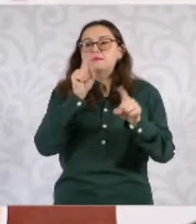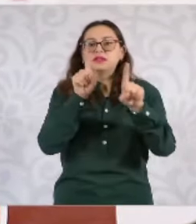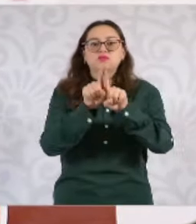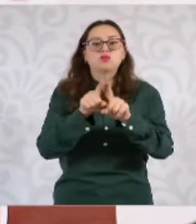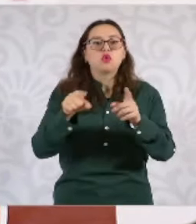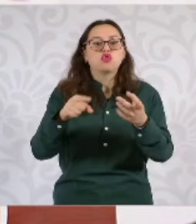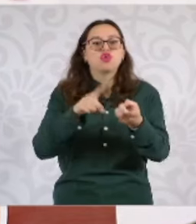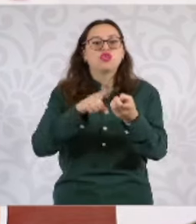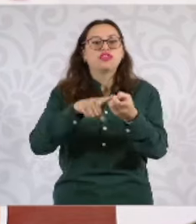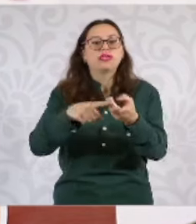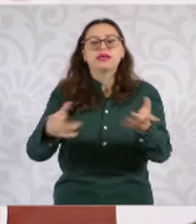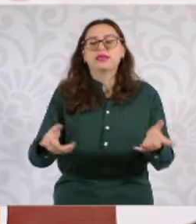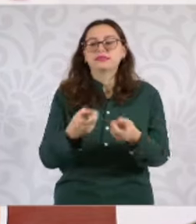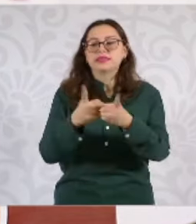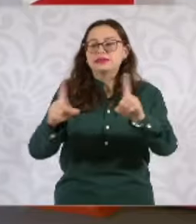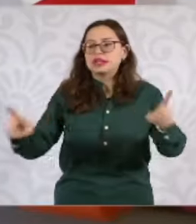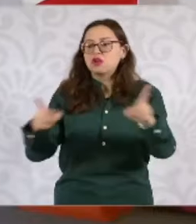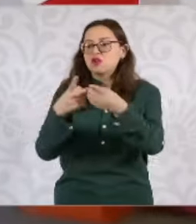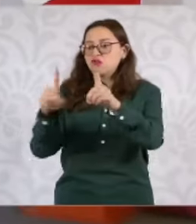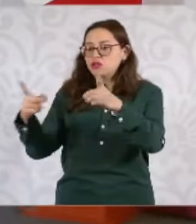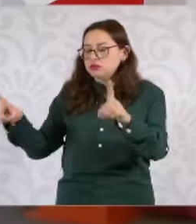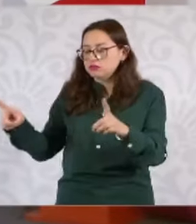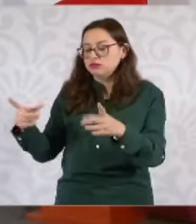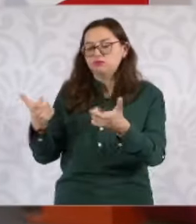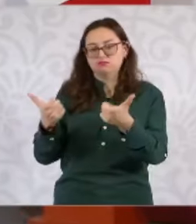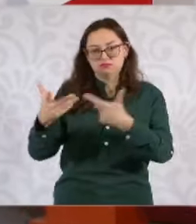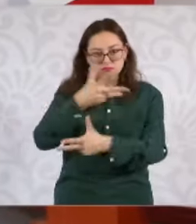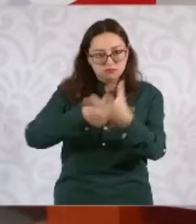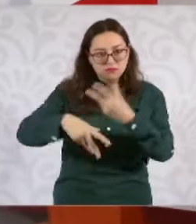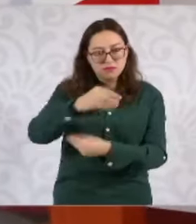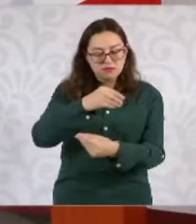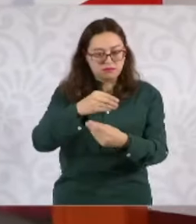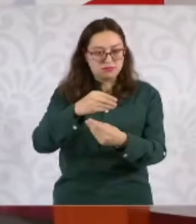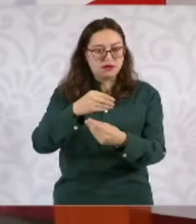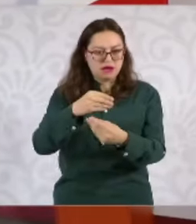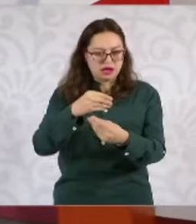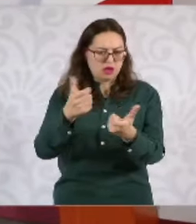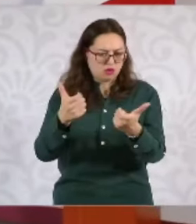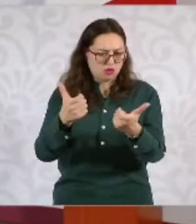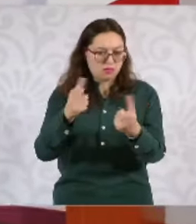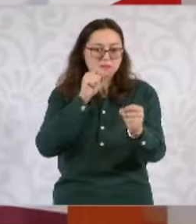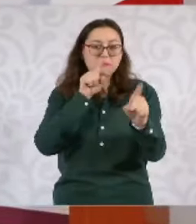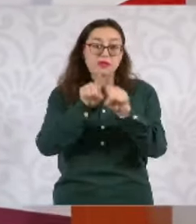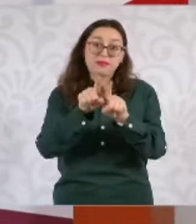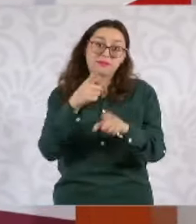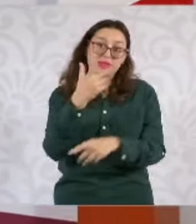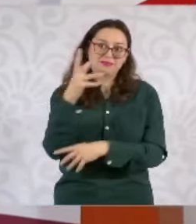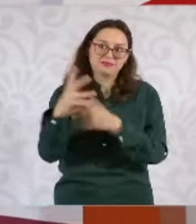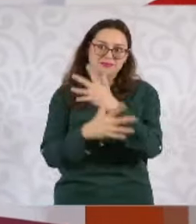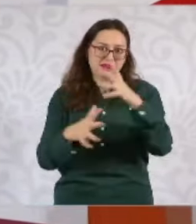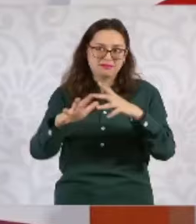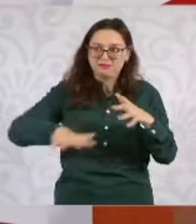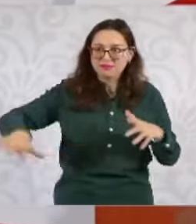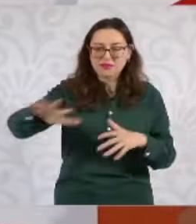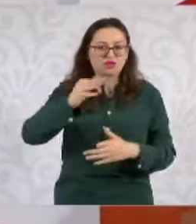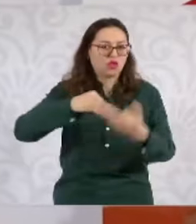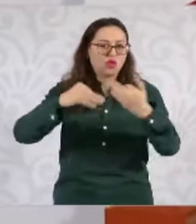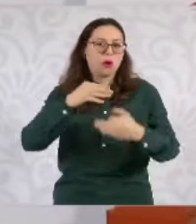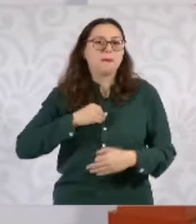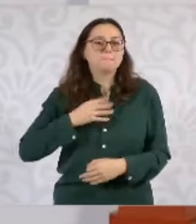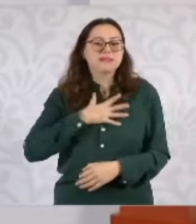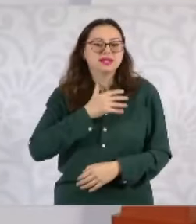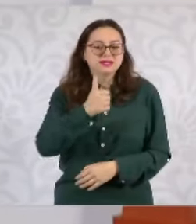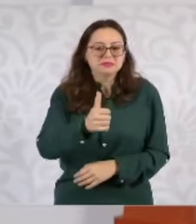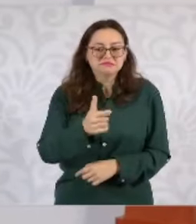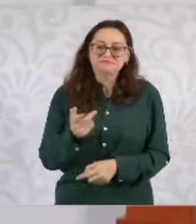para no sólo el crecimiento económico, sino el desarrollo con bienestar. Entonces, fue una muy